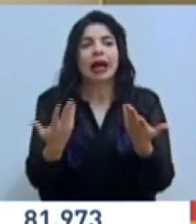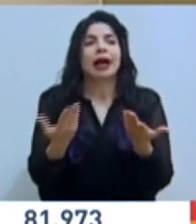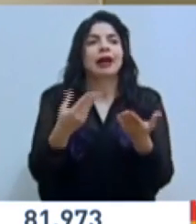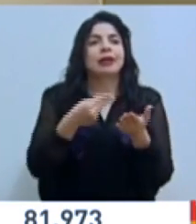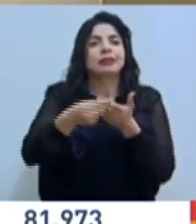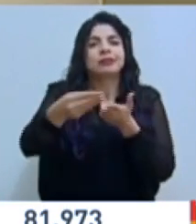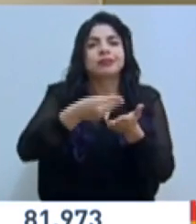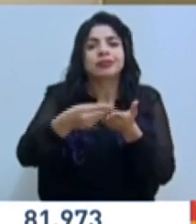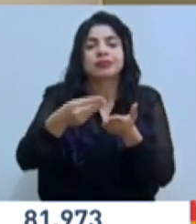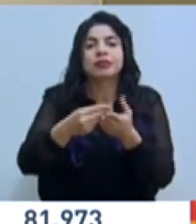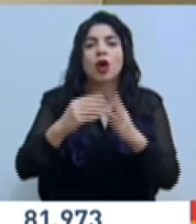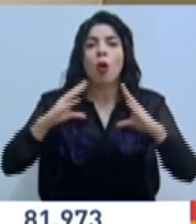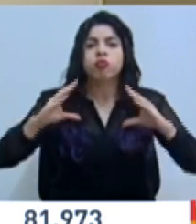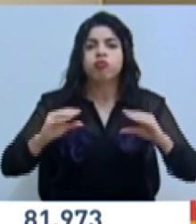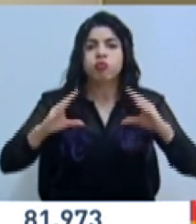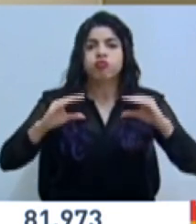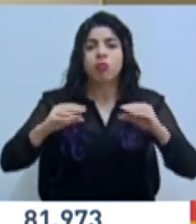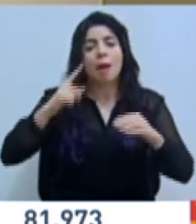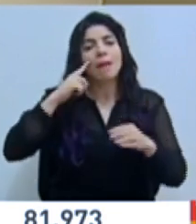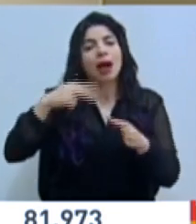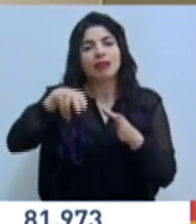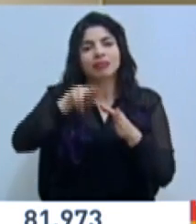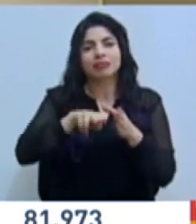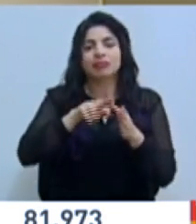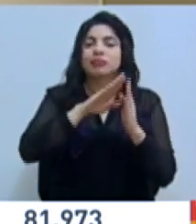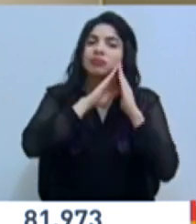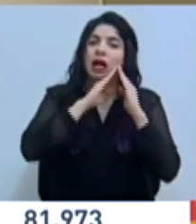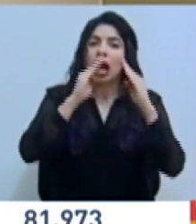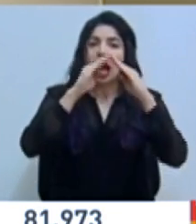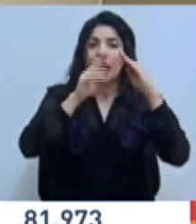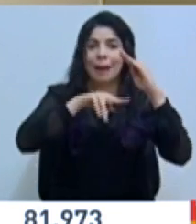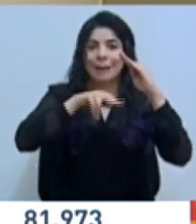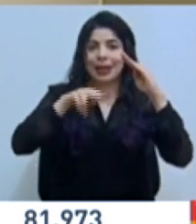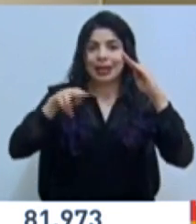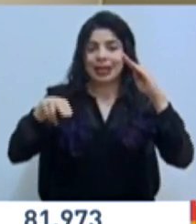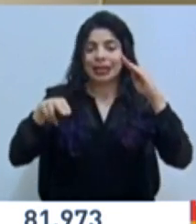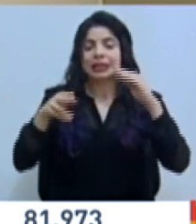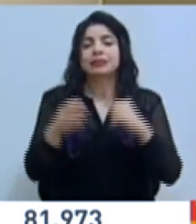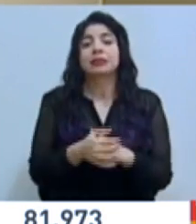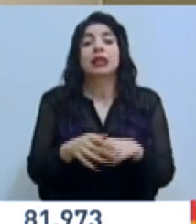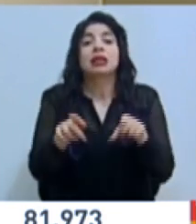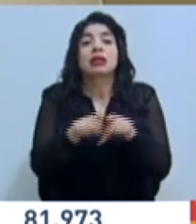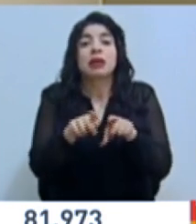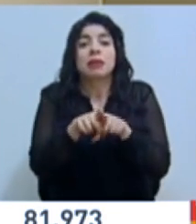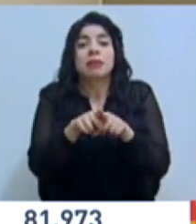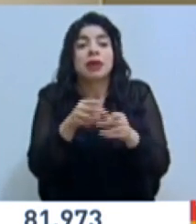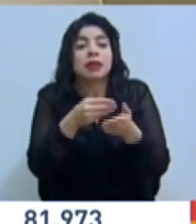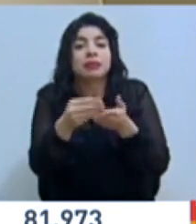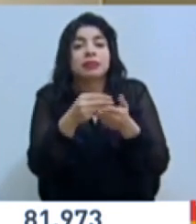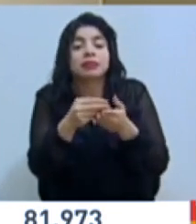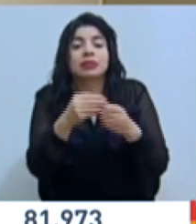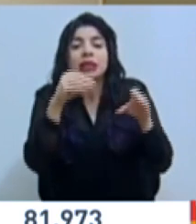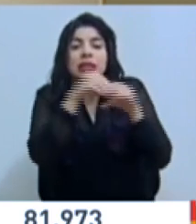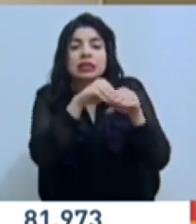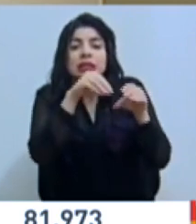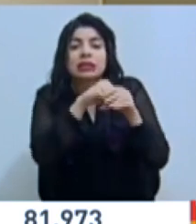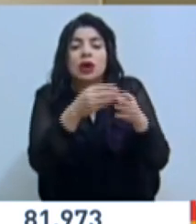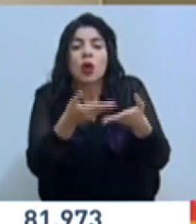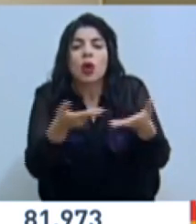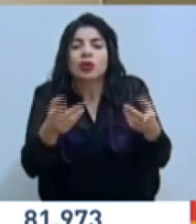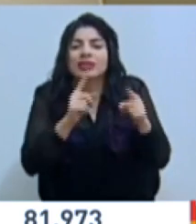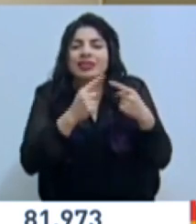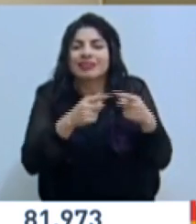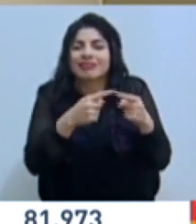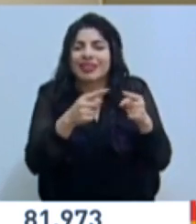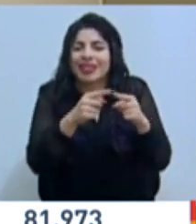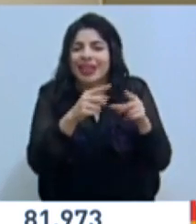adquisición de colchones, para la apertura de albergues, igualmente para todo lo que son los reservorios y accesorios diversos